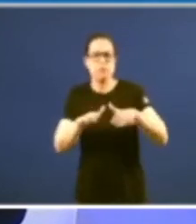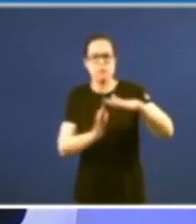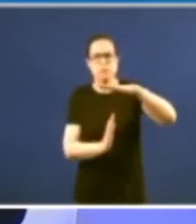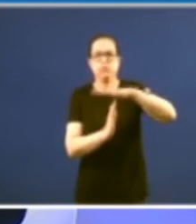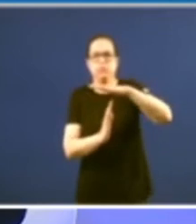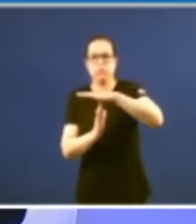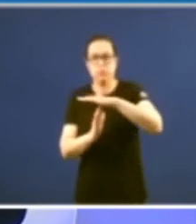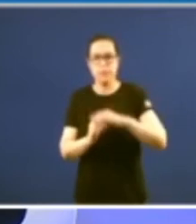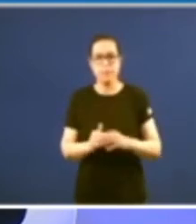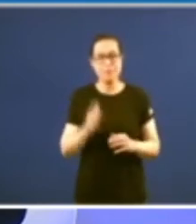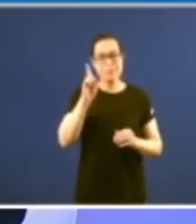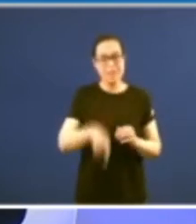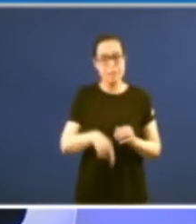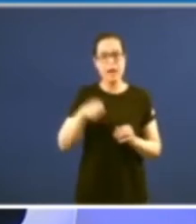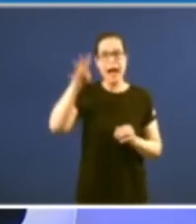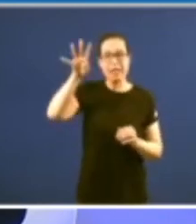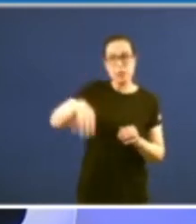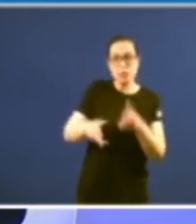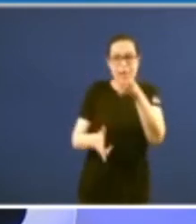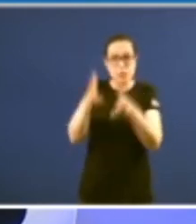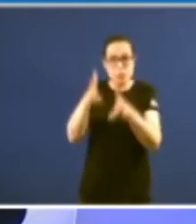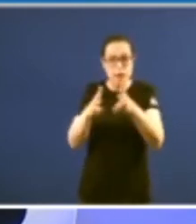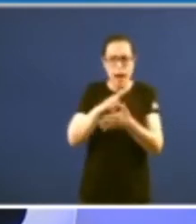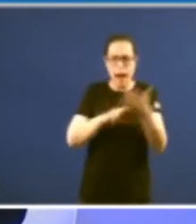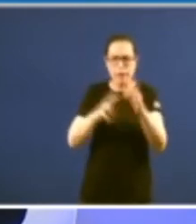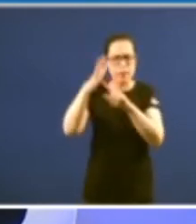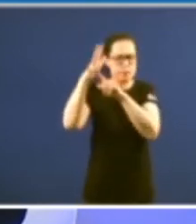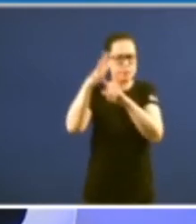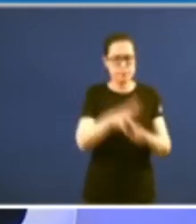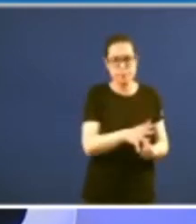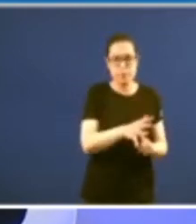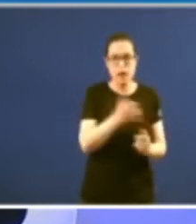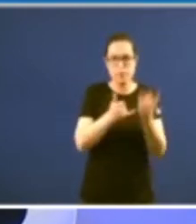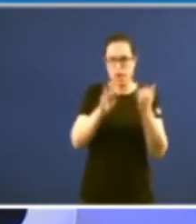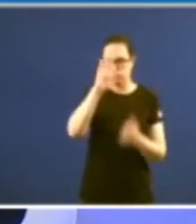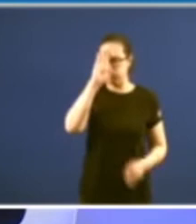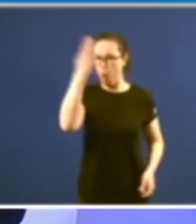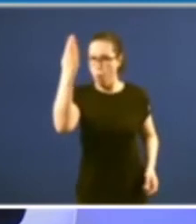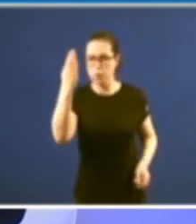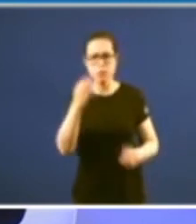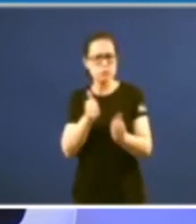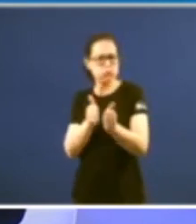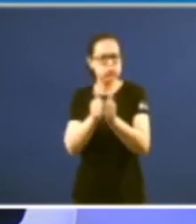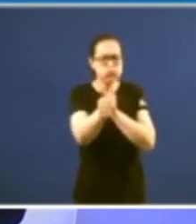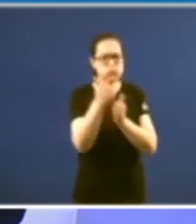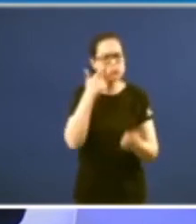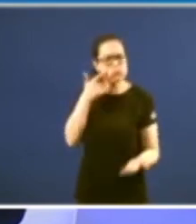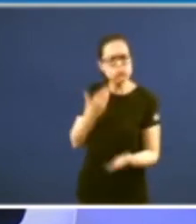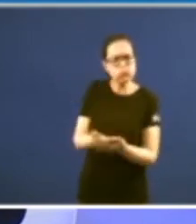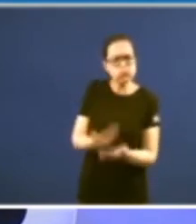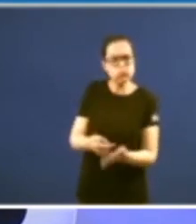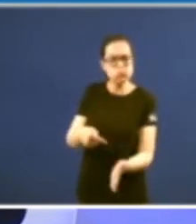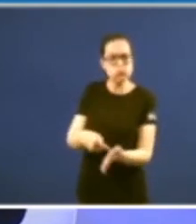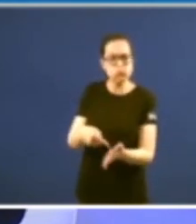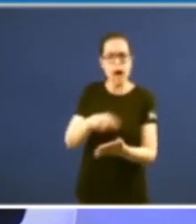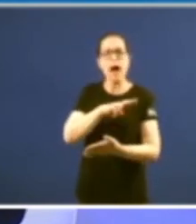discriminación fronte a Cataluña e Euskadi a reacción en positivo foi veloz e amosou que Galicia era consciente do que estaba en xogo